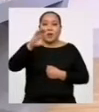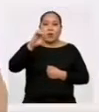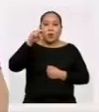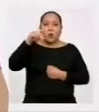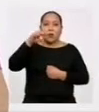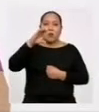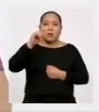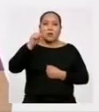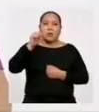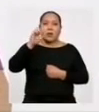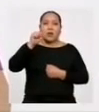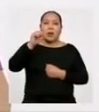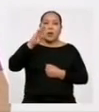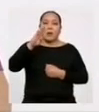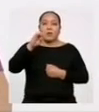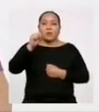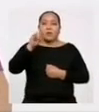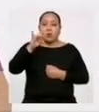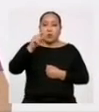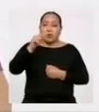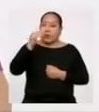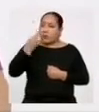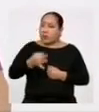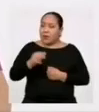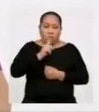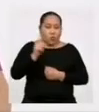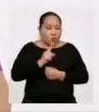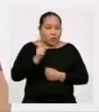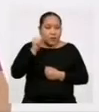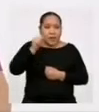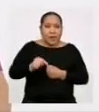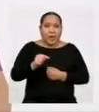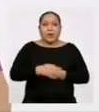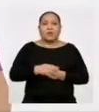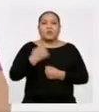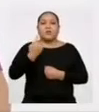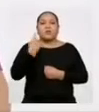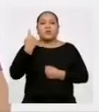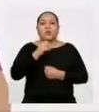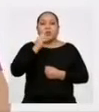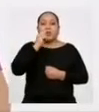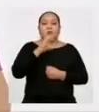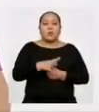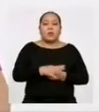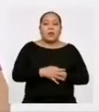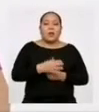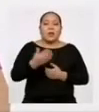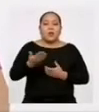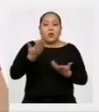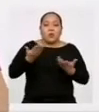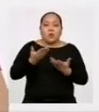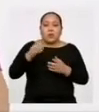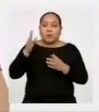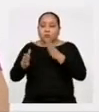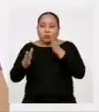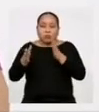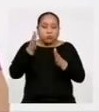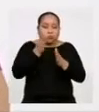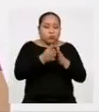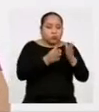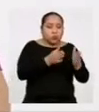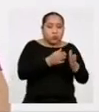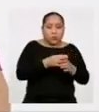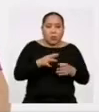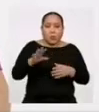¿cierto? No Pues eso solo nos determinará El intervalo de clase donde se encuentra la moda